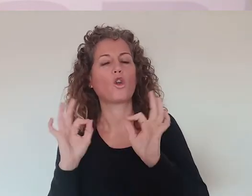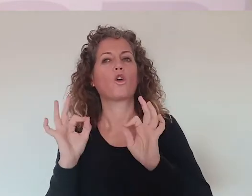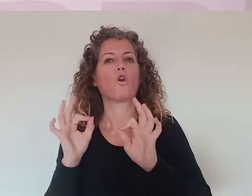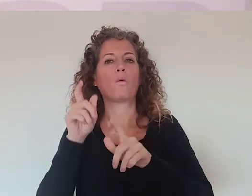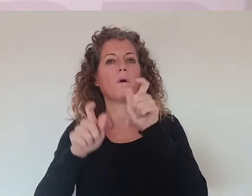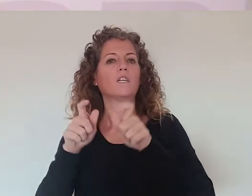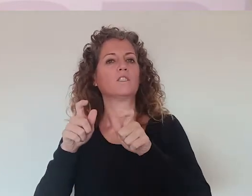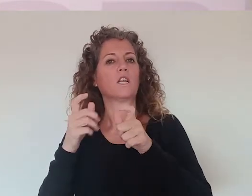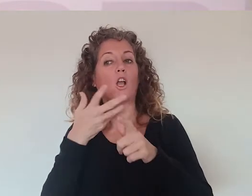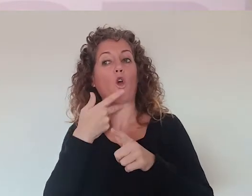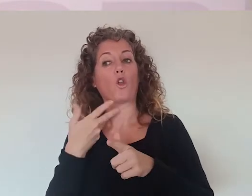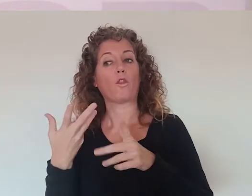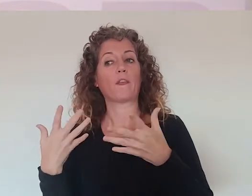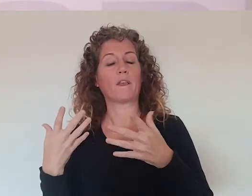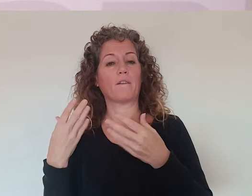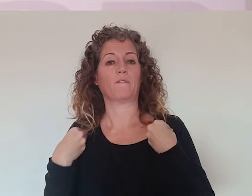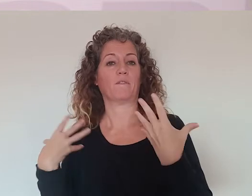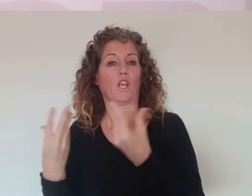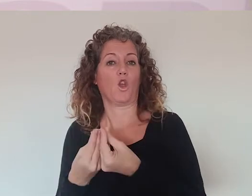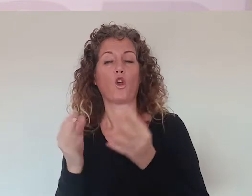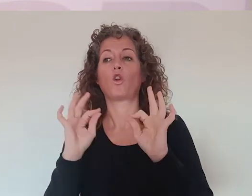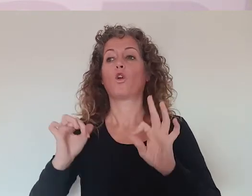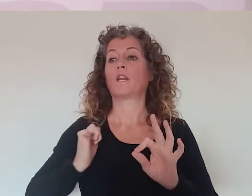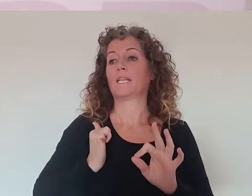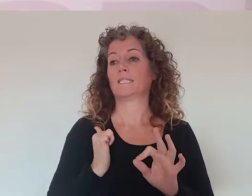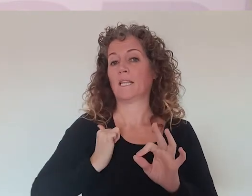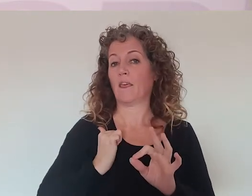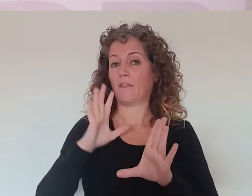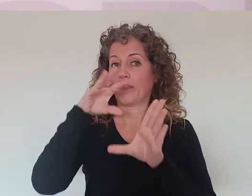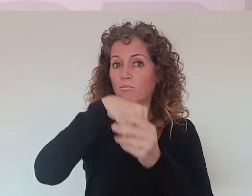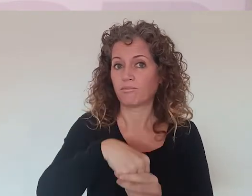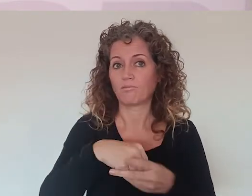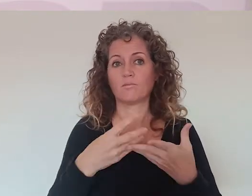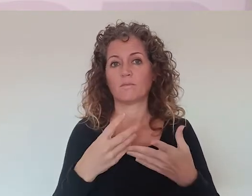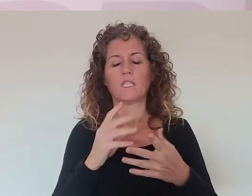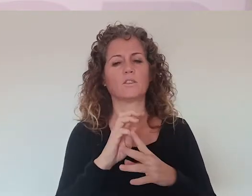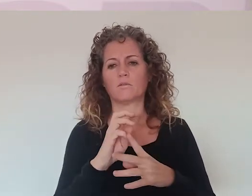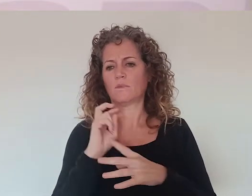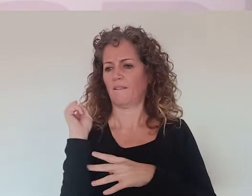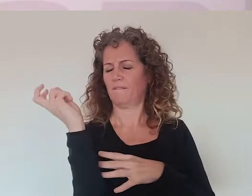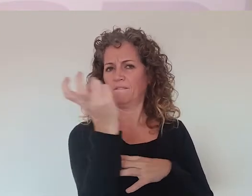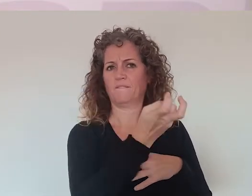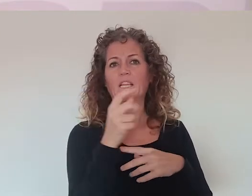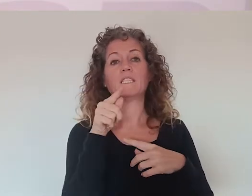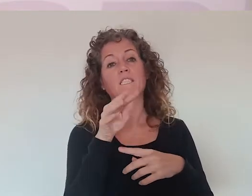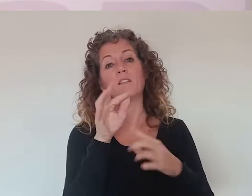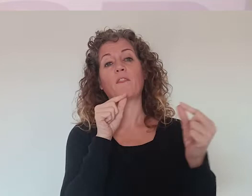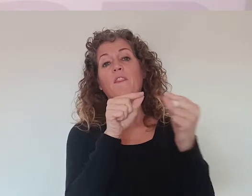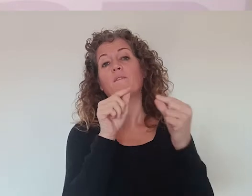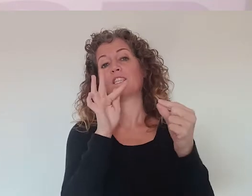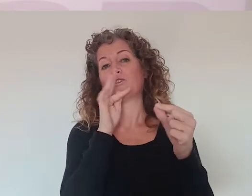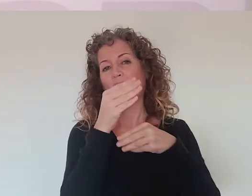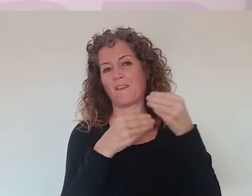compañía de otros amigos, en compañía de gente que conozcamos, en una residencia, en fin. Yo creo que se abre un abanico muy amplio y